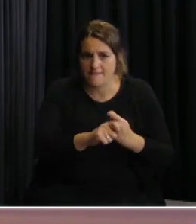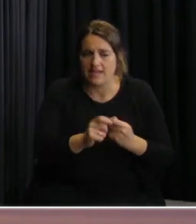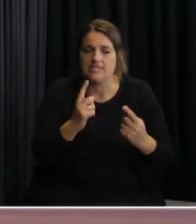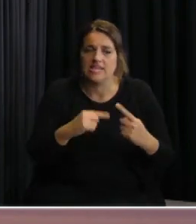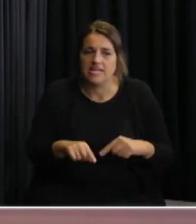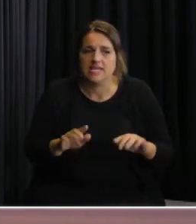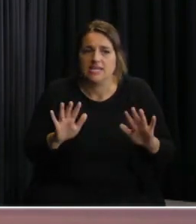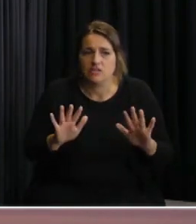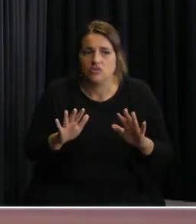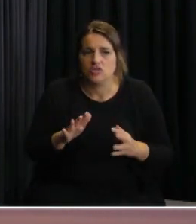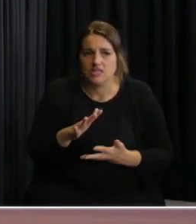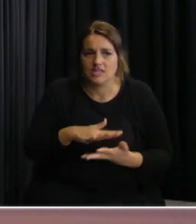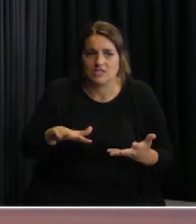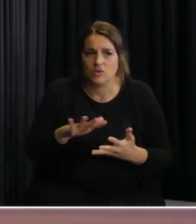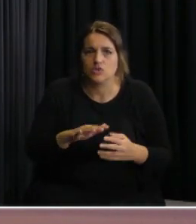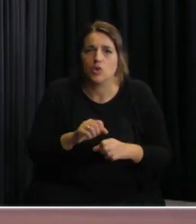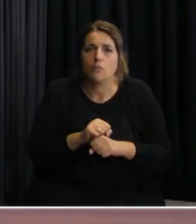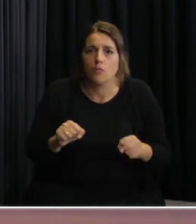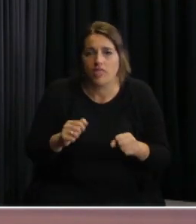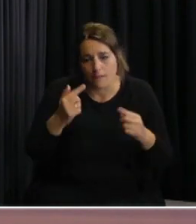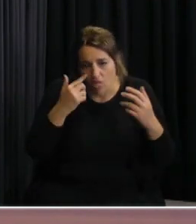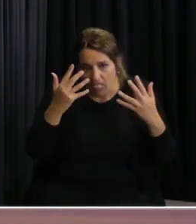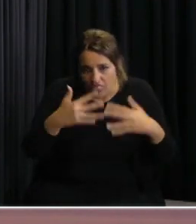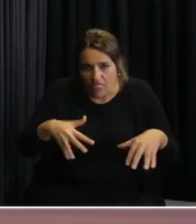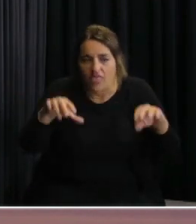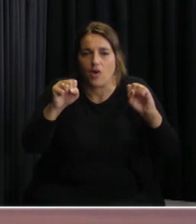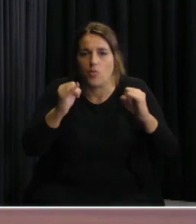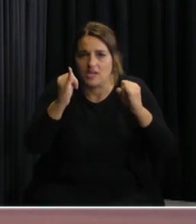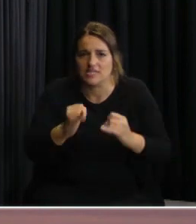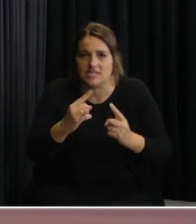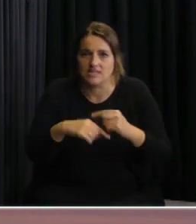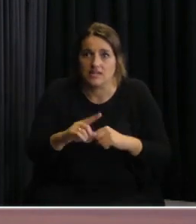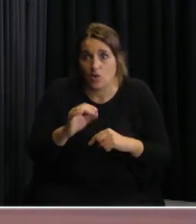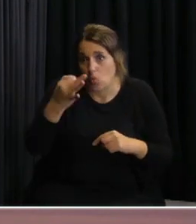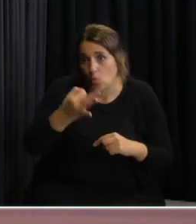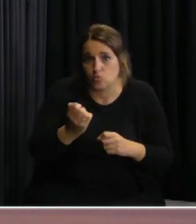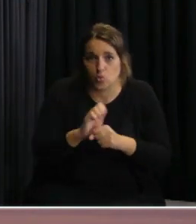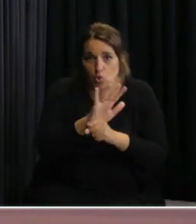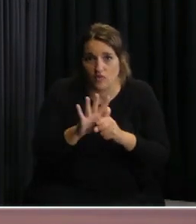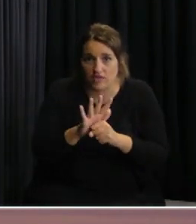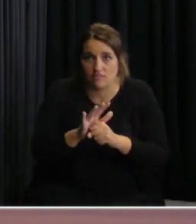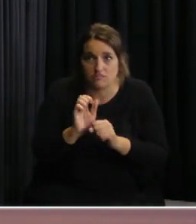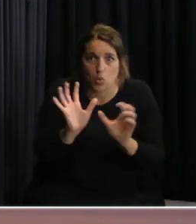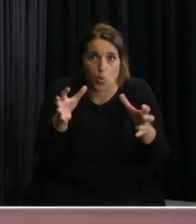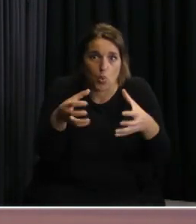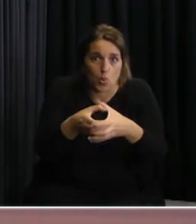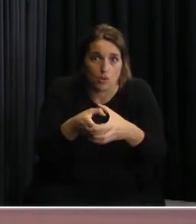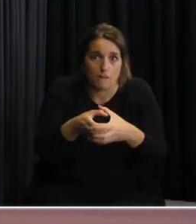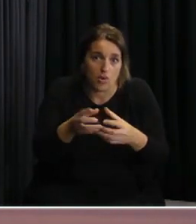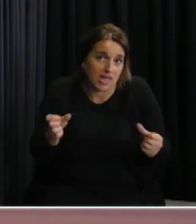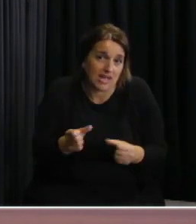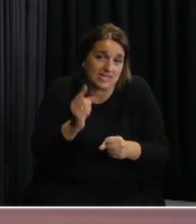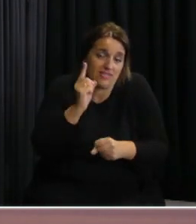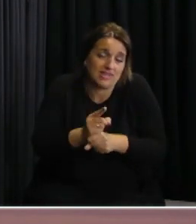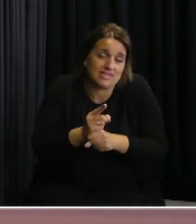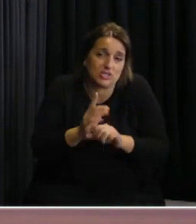la medida que esta situación nos permite detectar el afloramiento de este brote epidémico es que se toma esta